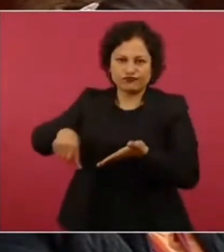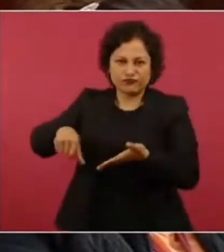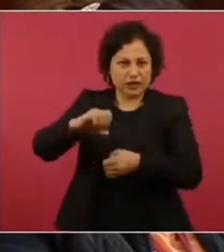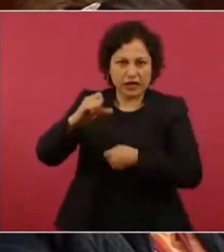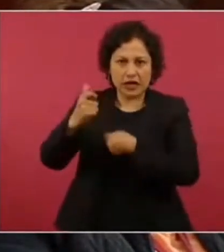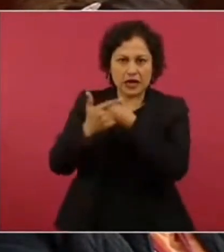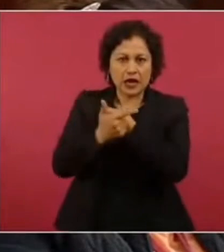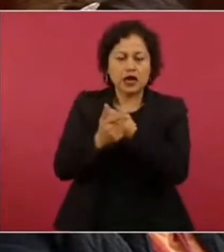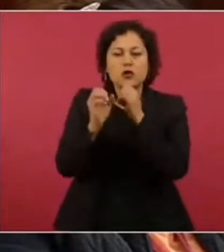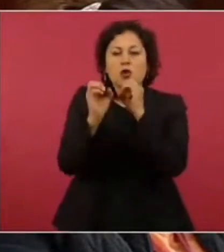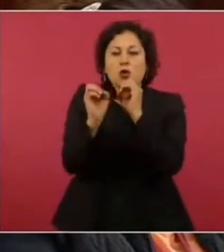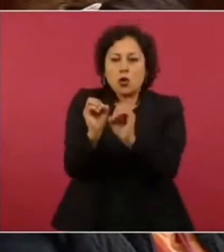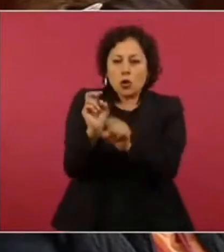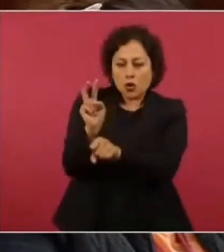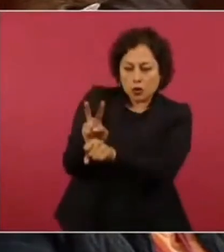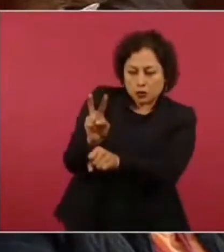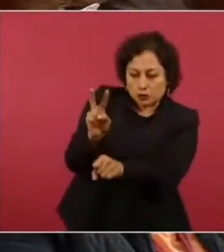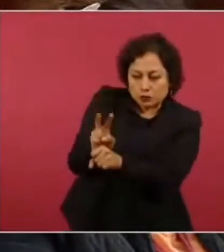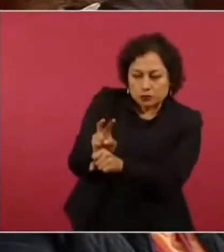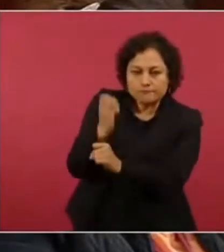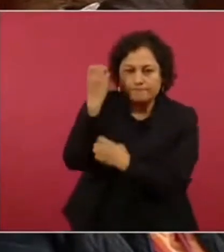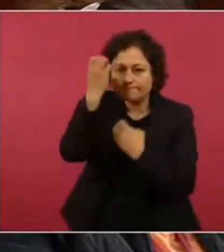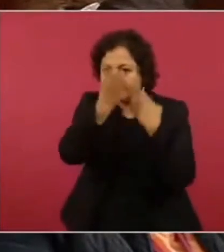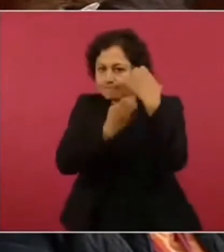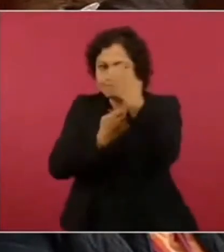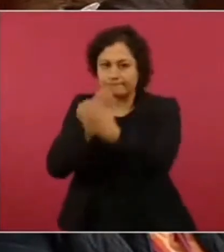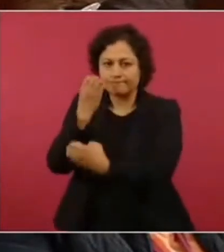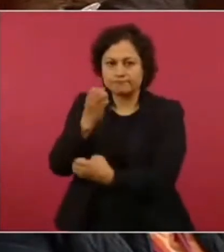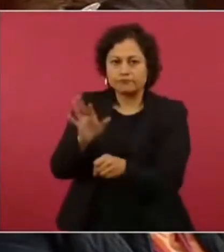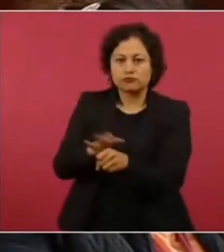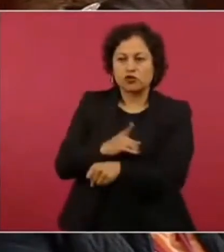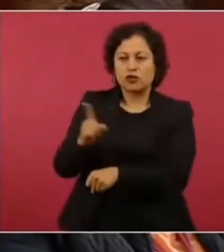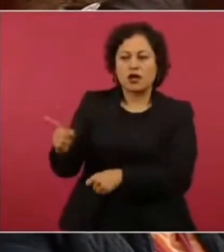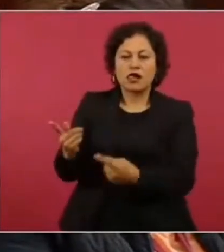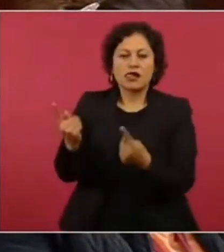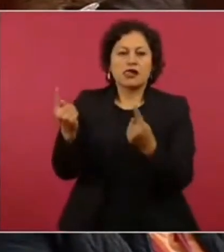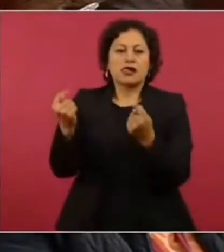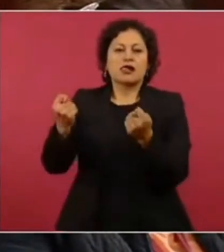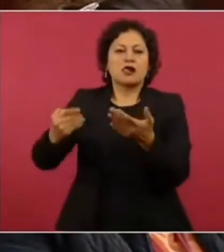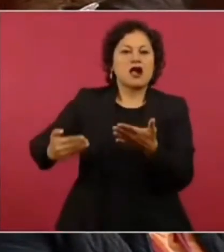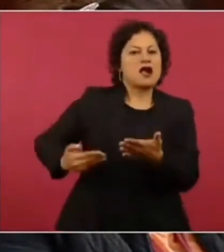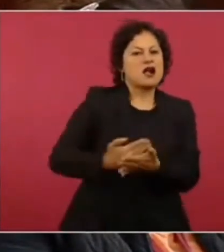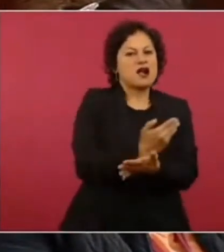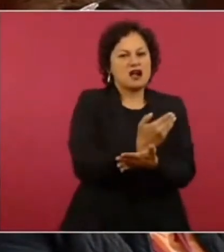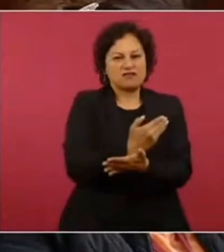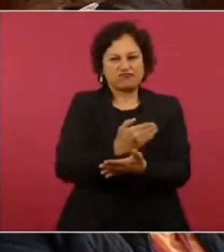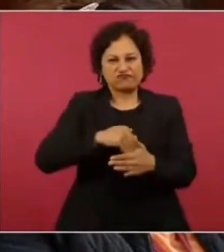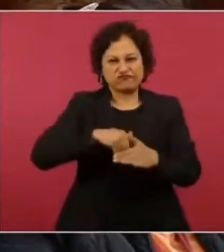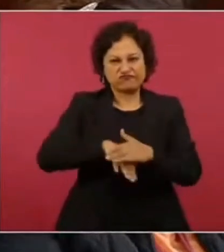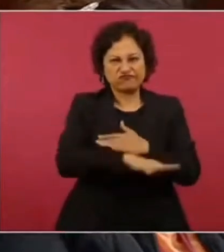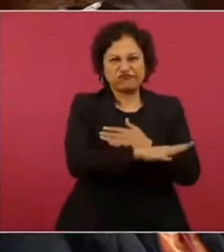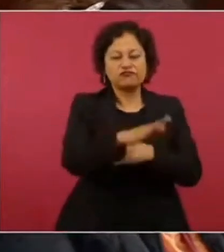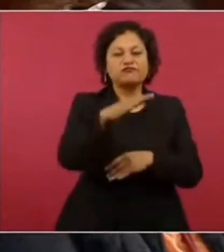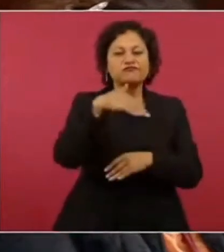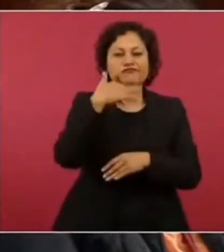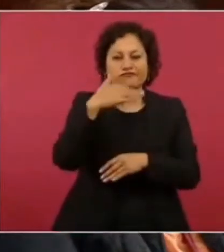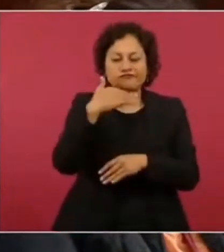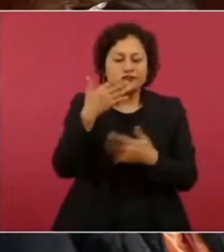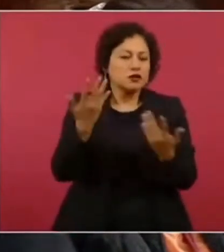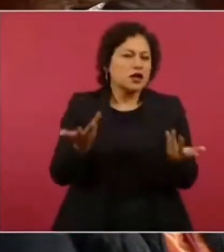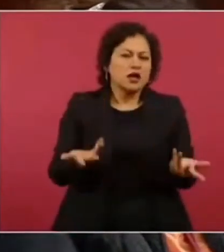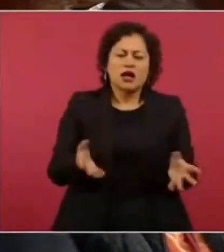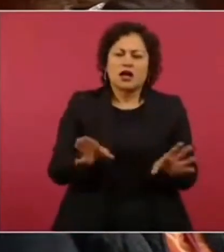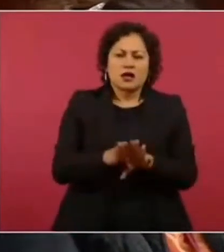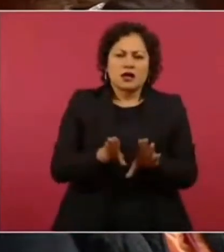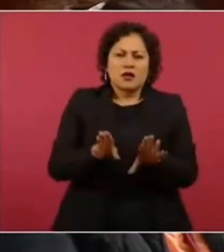trabajando porque han pasado los límites? Hay algunos municipios y hay algunos lugares, ya se